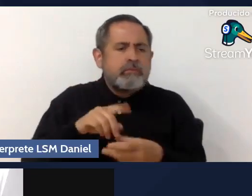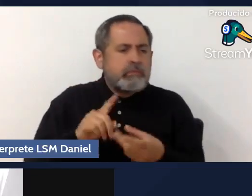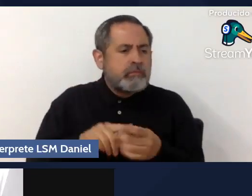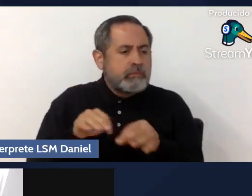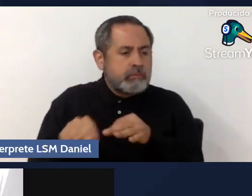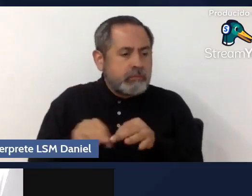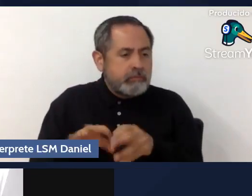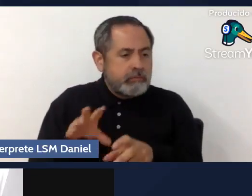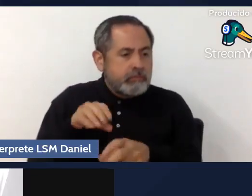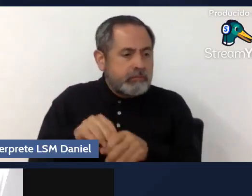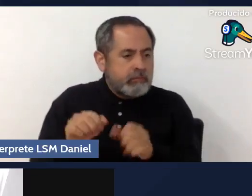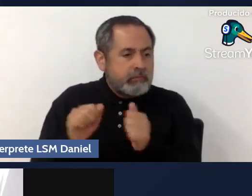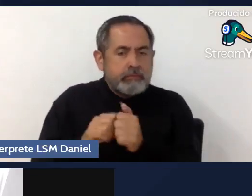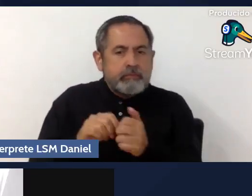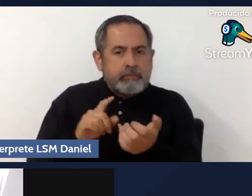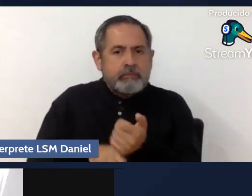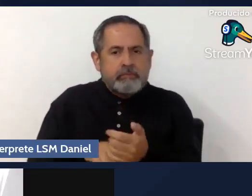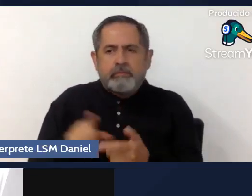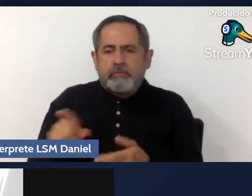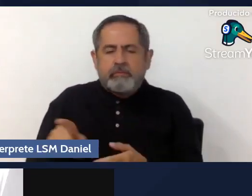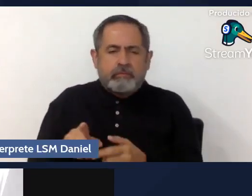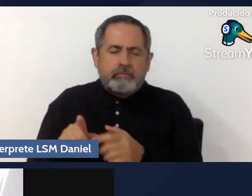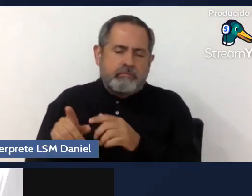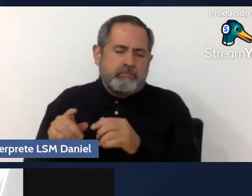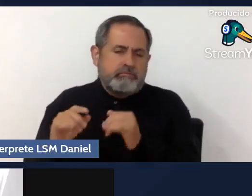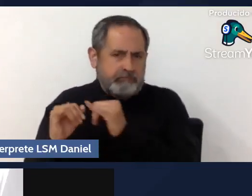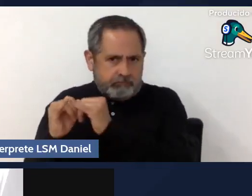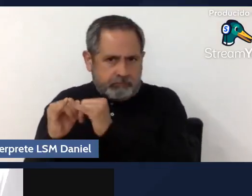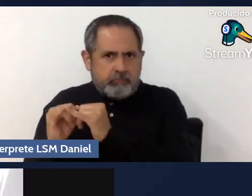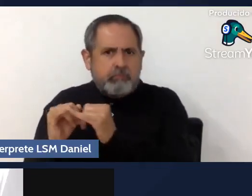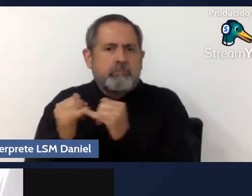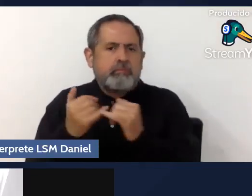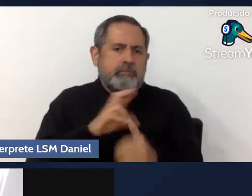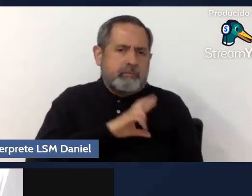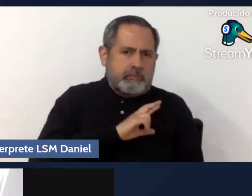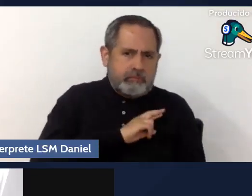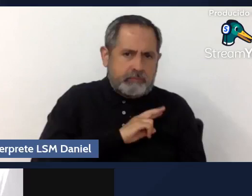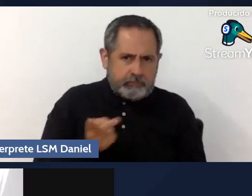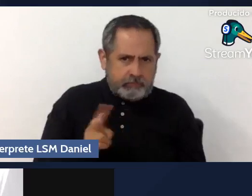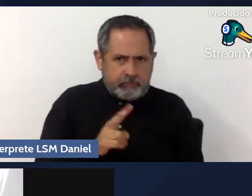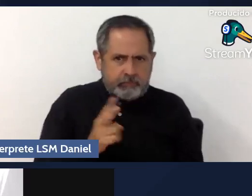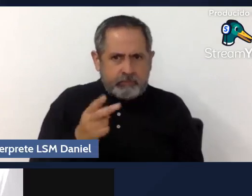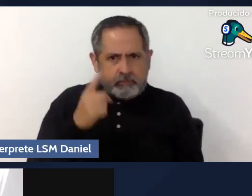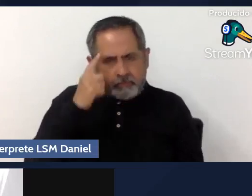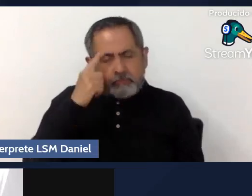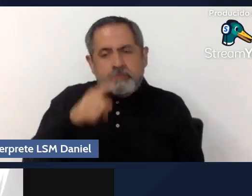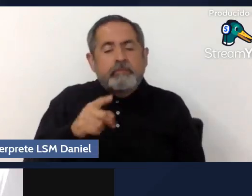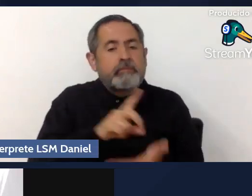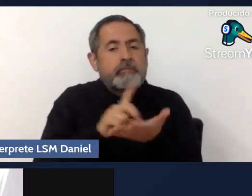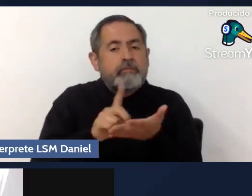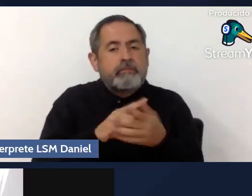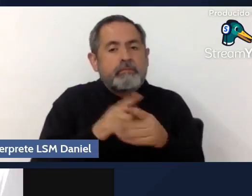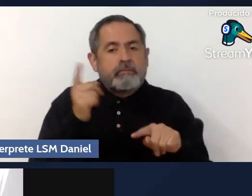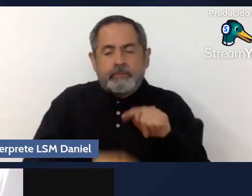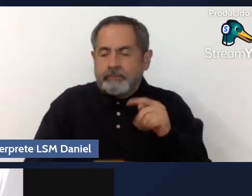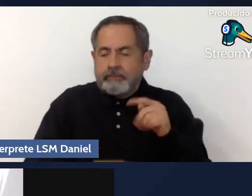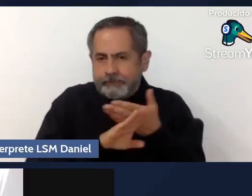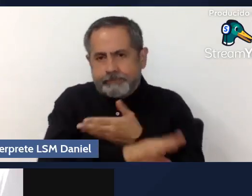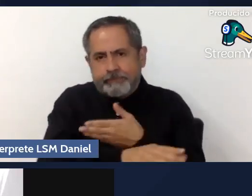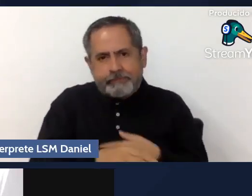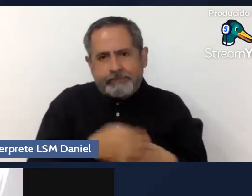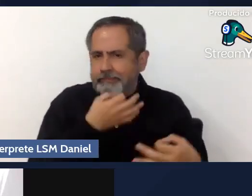institucional y privado, especialmente en la prevención y atención de las adicciones en usuarios de